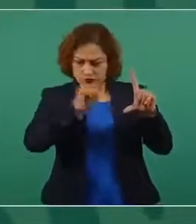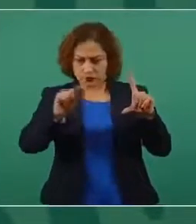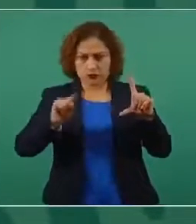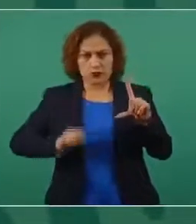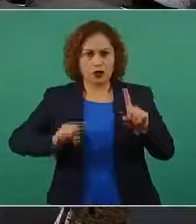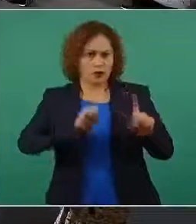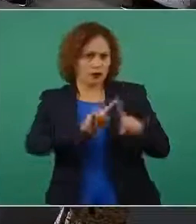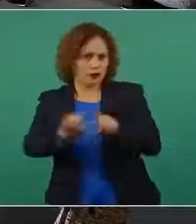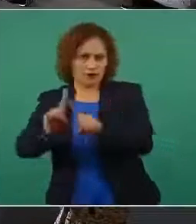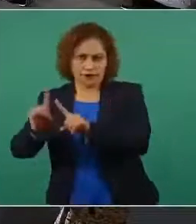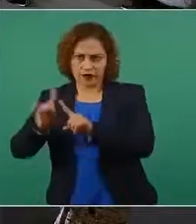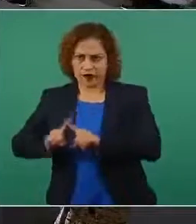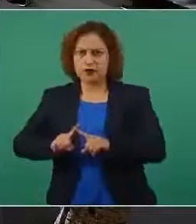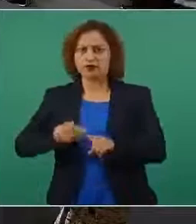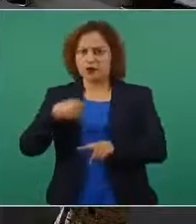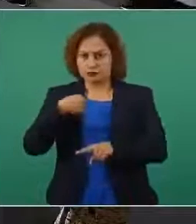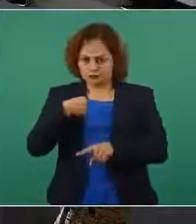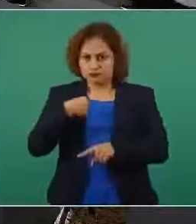estamos